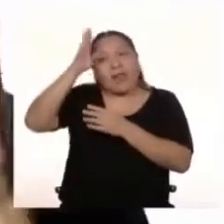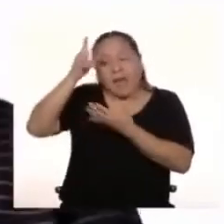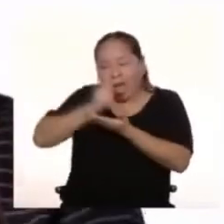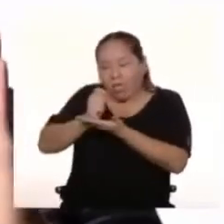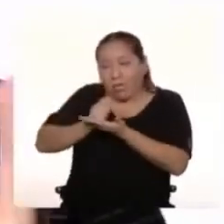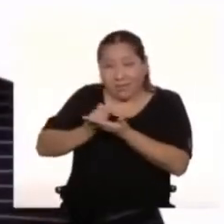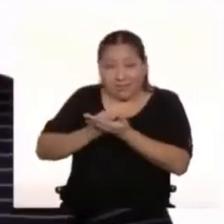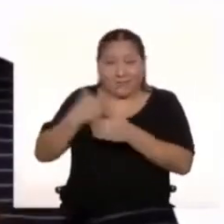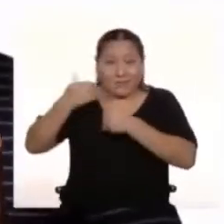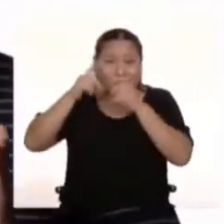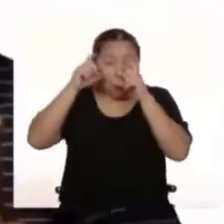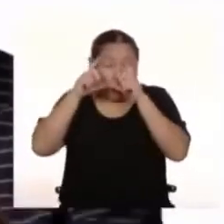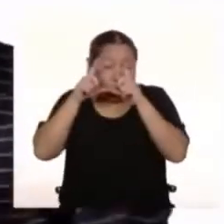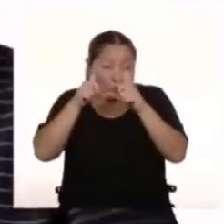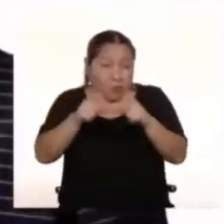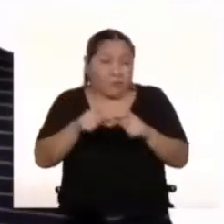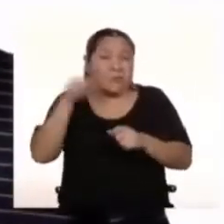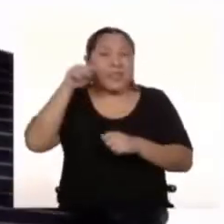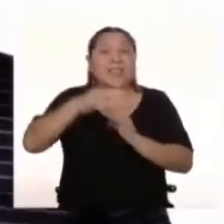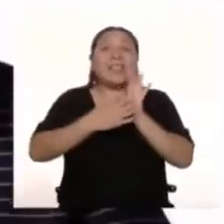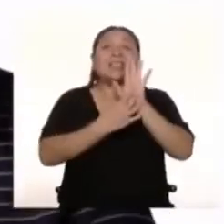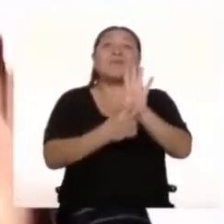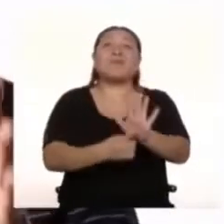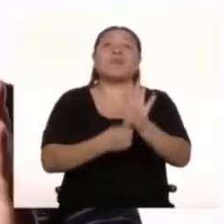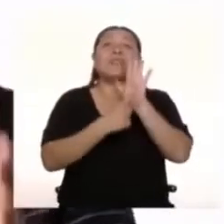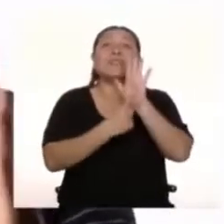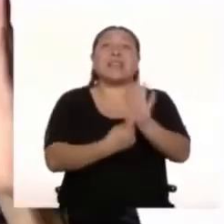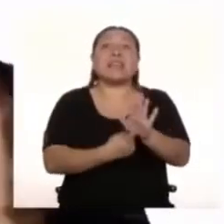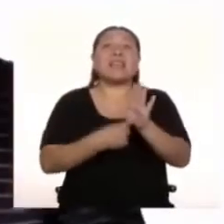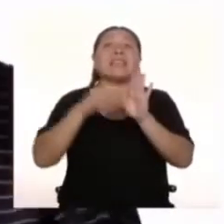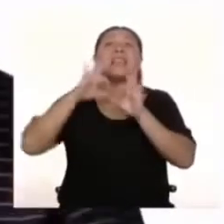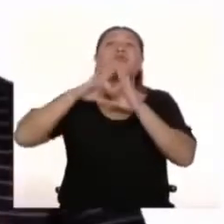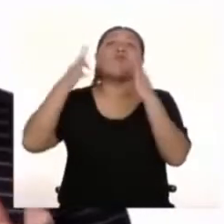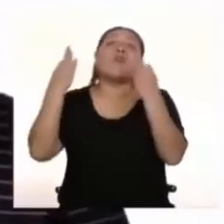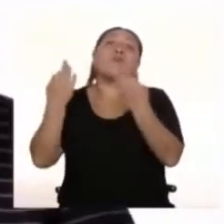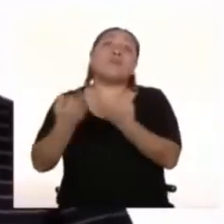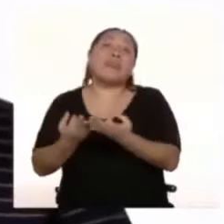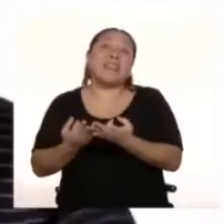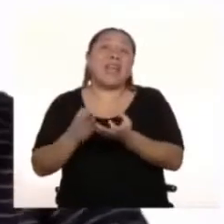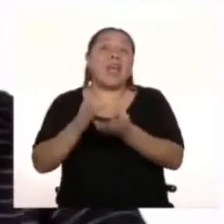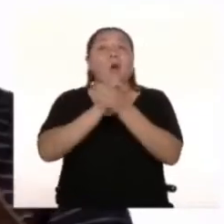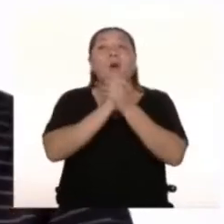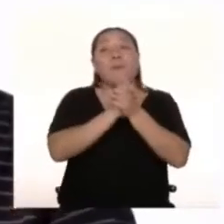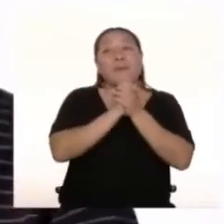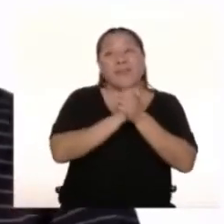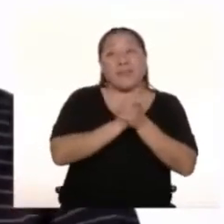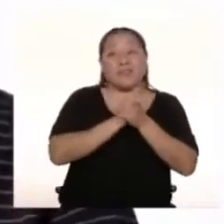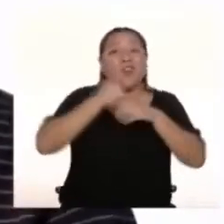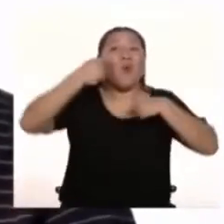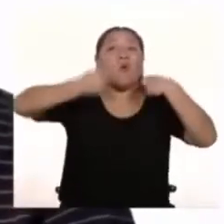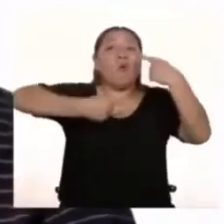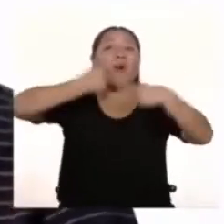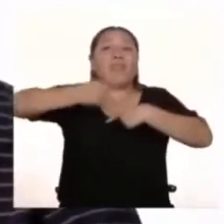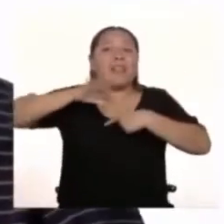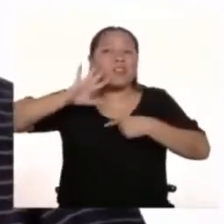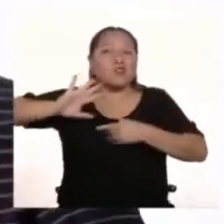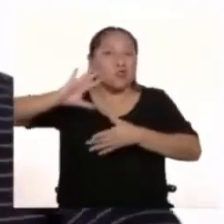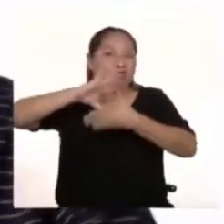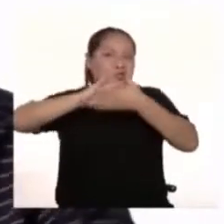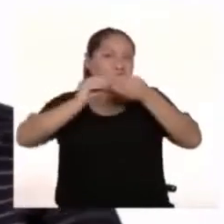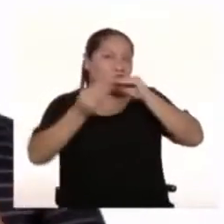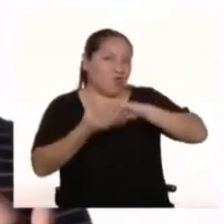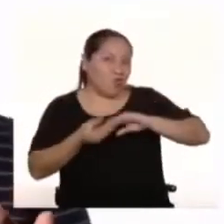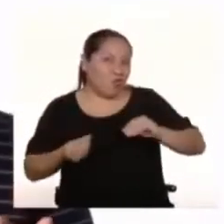de eso Puedes presentar Tu superhéroe O superheroína A tu familia Y amigos Cuéntales acerca De su historia E